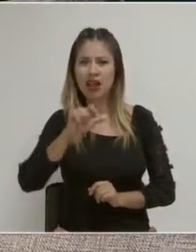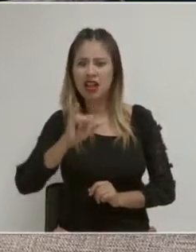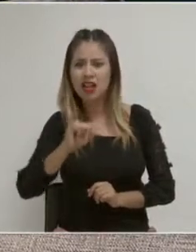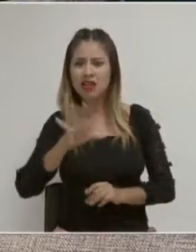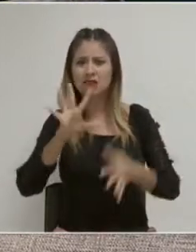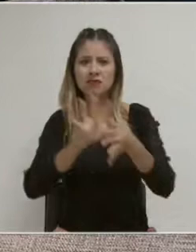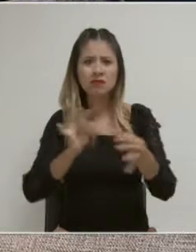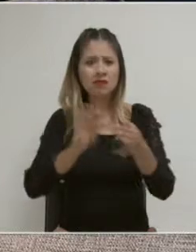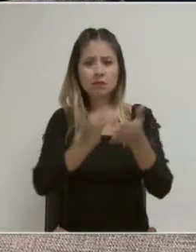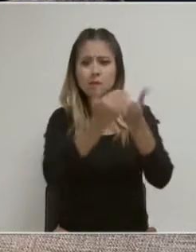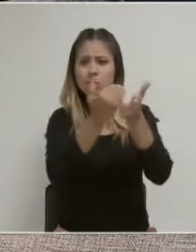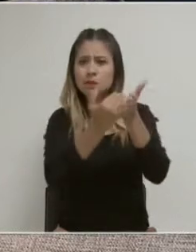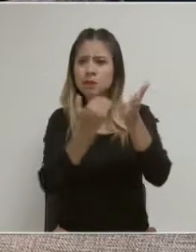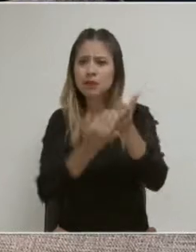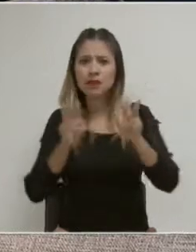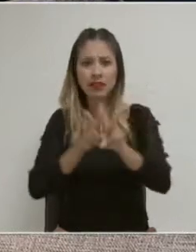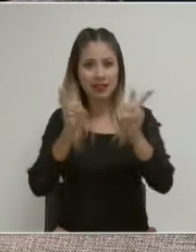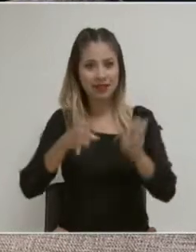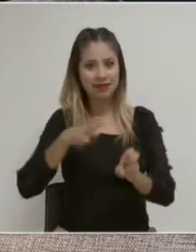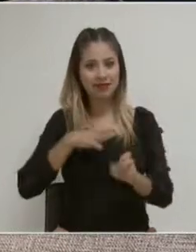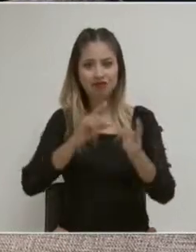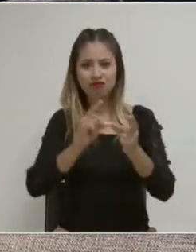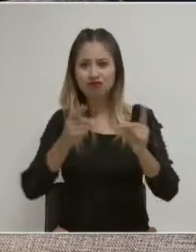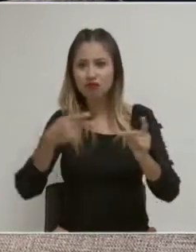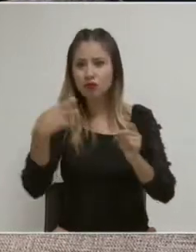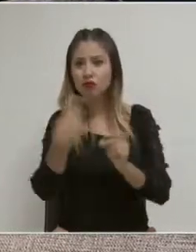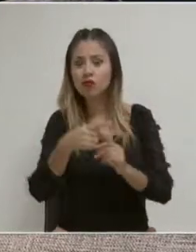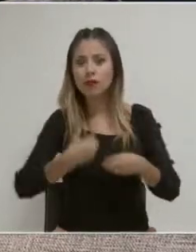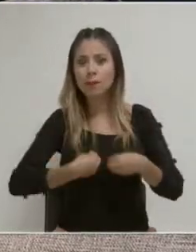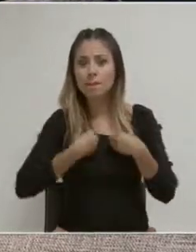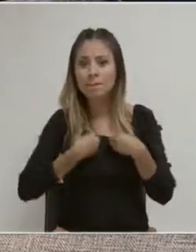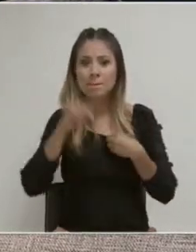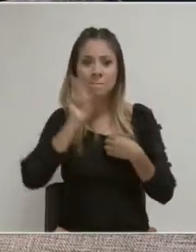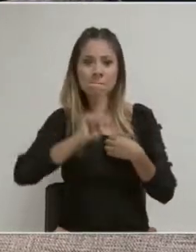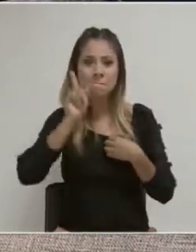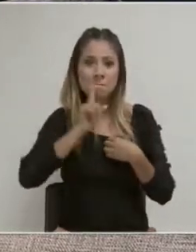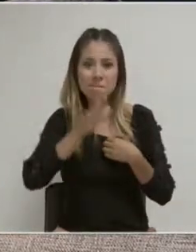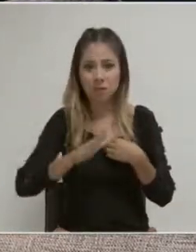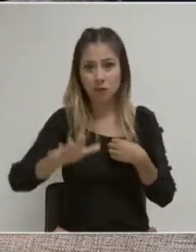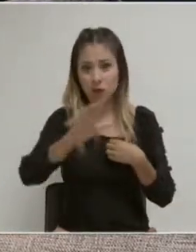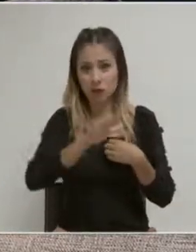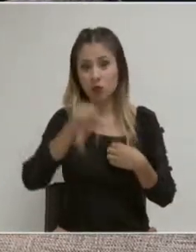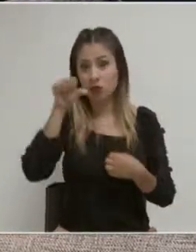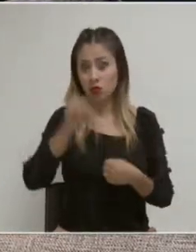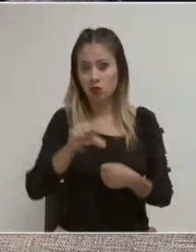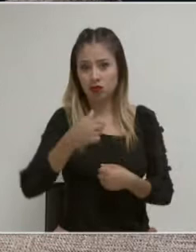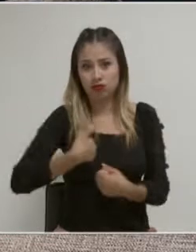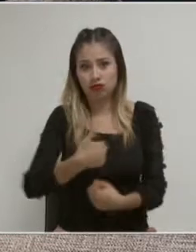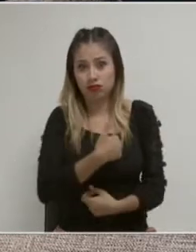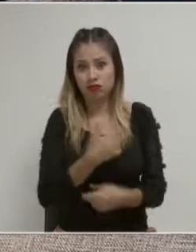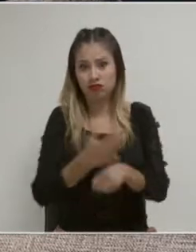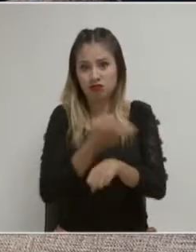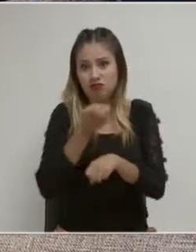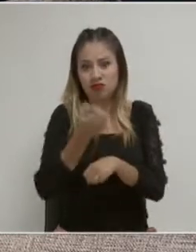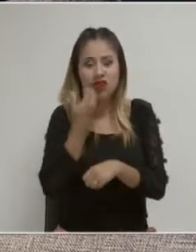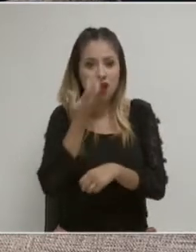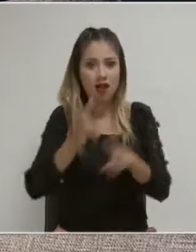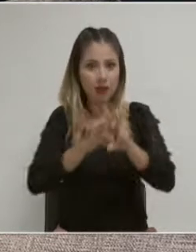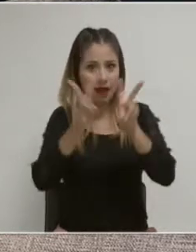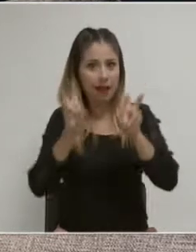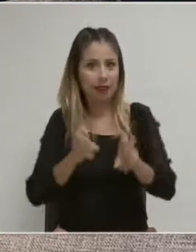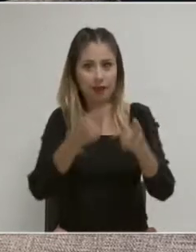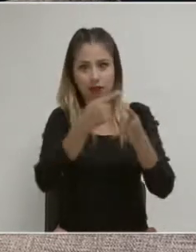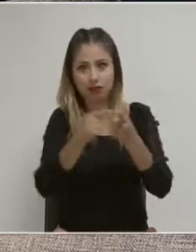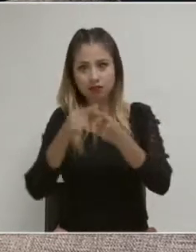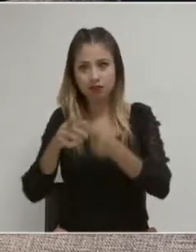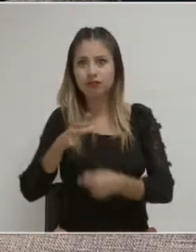temáticas muy interesantes en torno al desarrollo de la mujer en la vida pública. Y el día de hoy vamos precisamente también a abordar esos temas